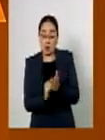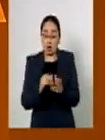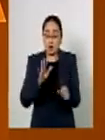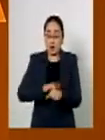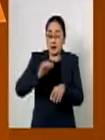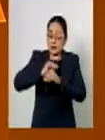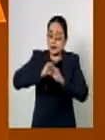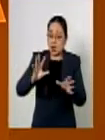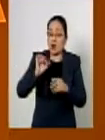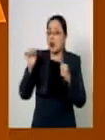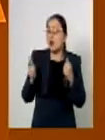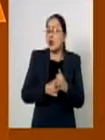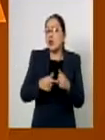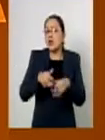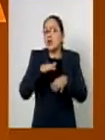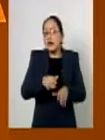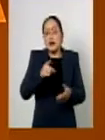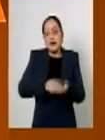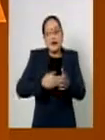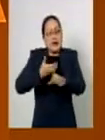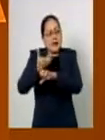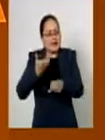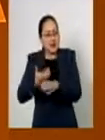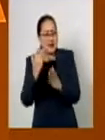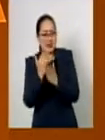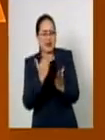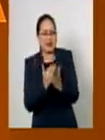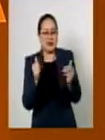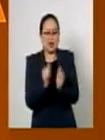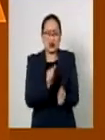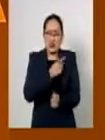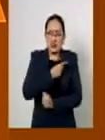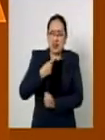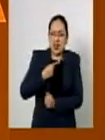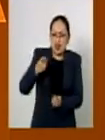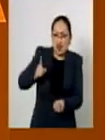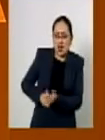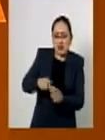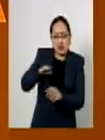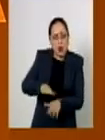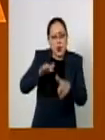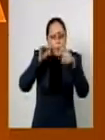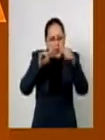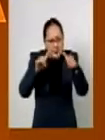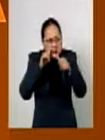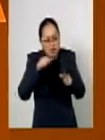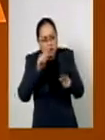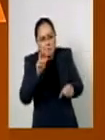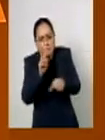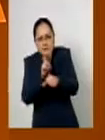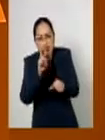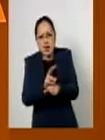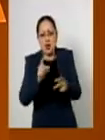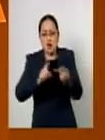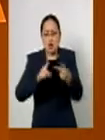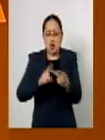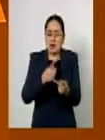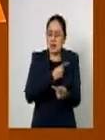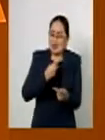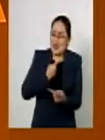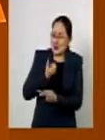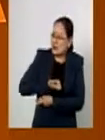toda claridad que las entidades clasificadas con endeudamiento en observación y con endeudamiento elevado